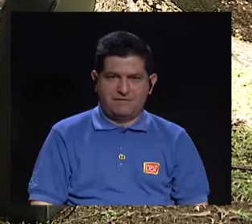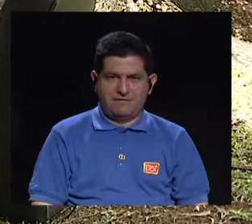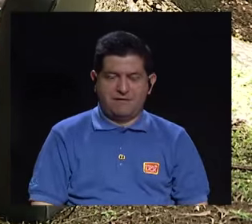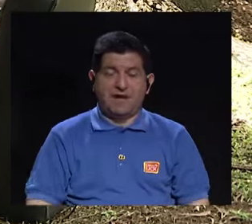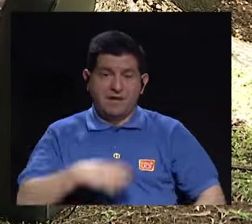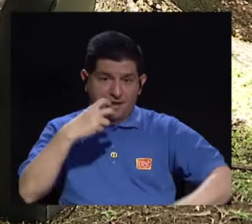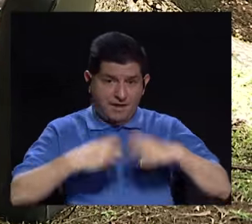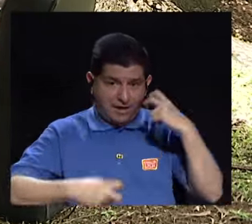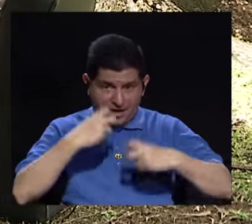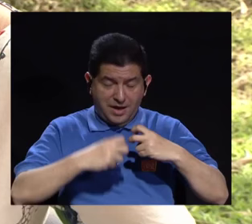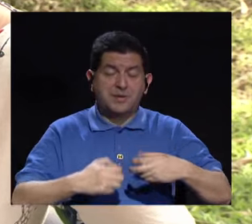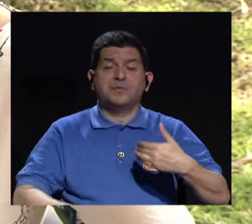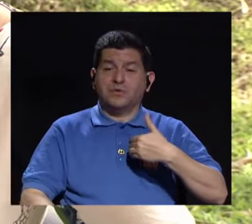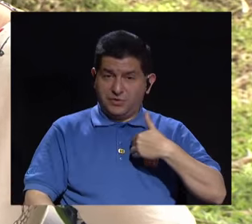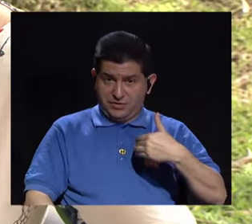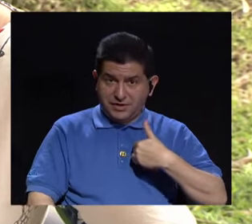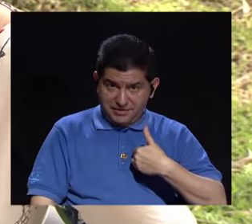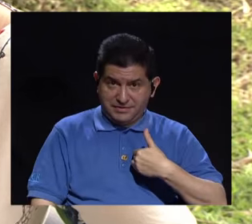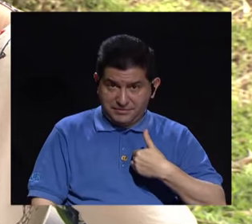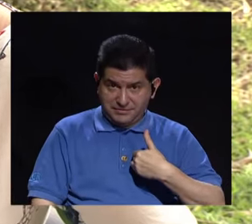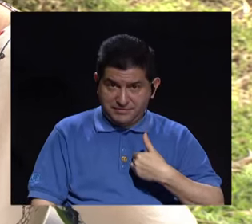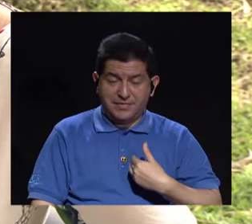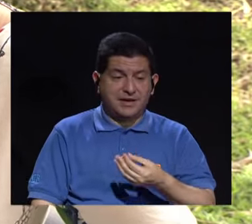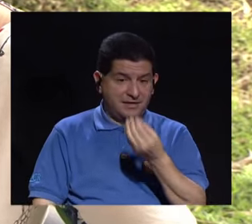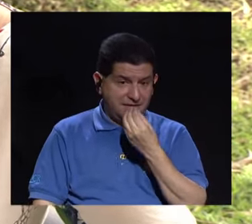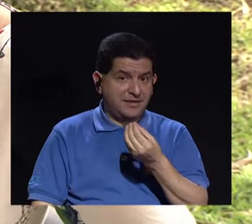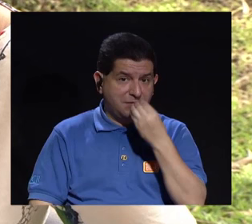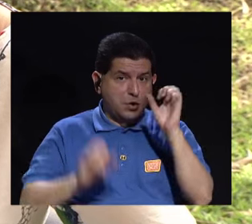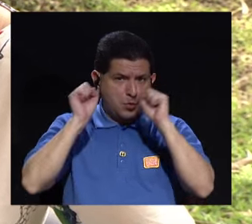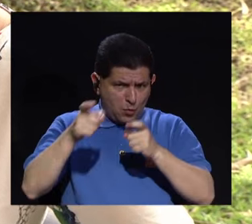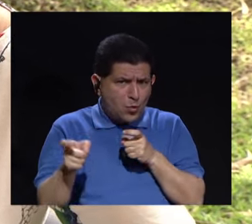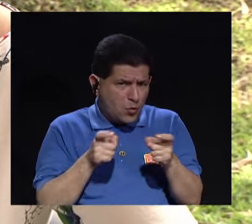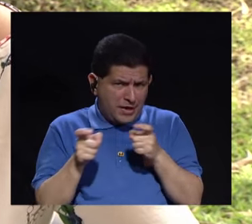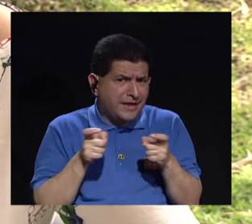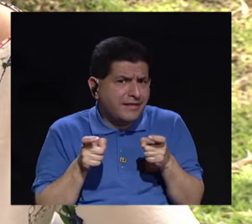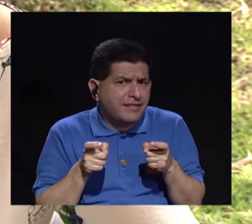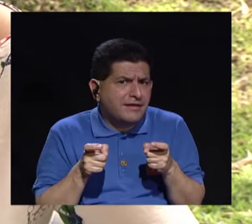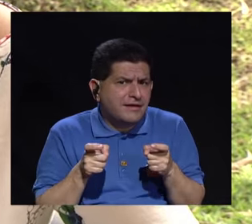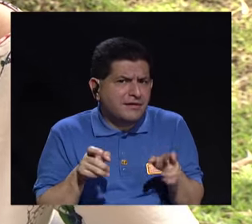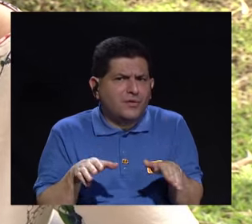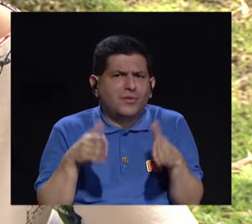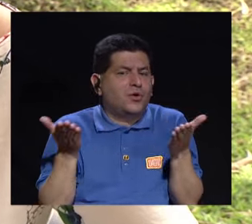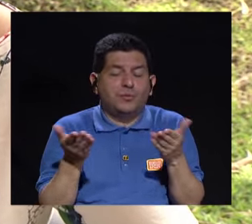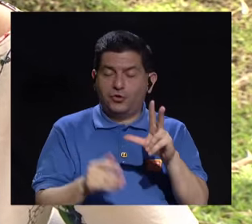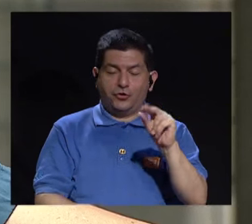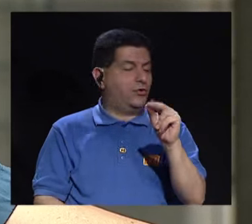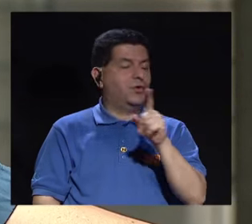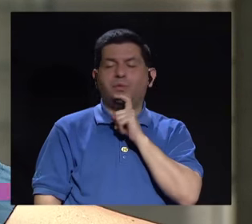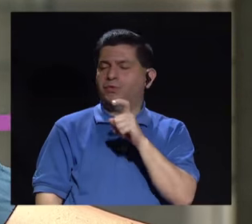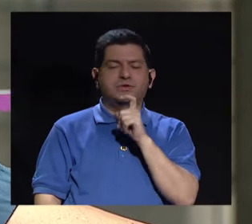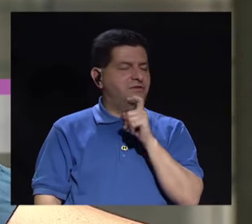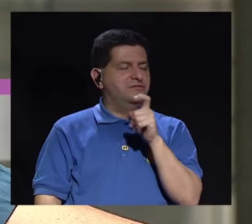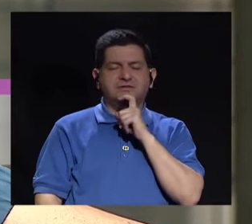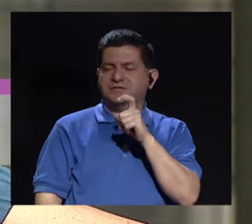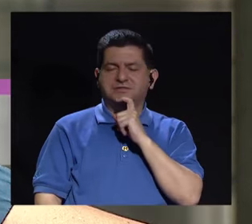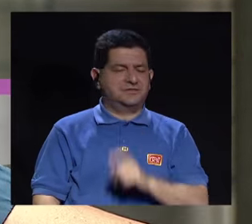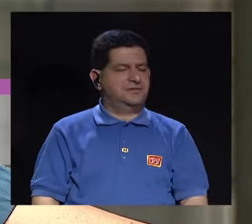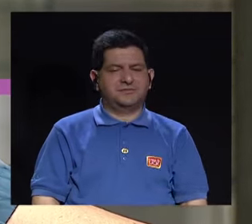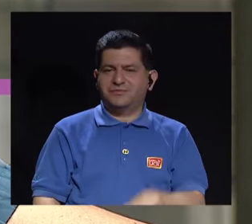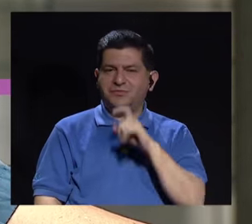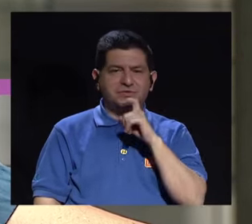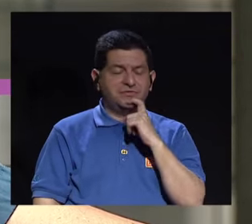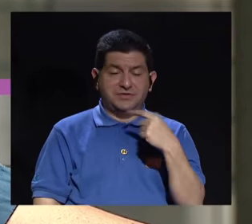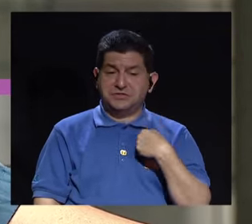está viviendo con el trastorno alimenticio, ¿lo puede controlar? ¿Cómo? No, muy difícil. La verdad que